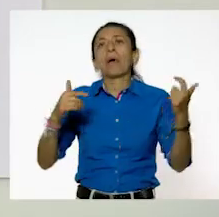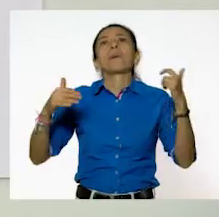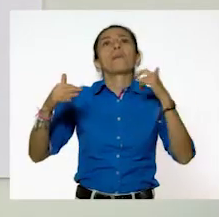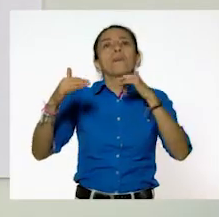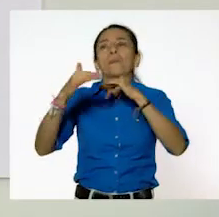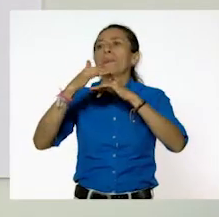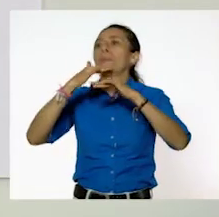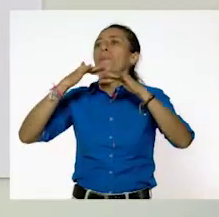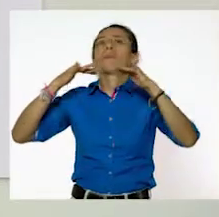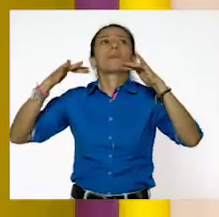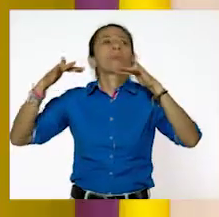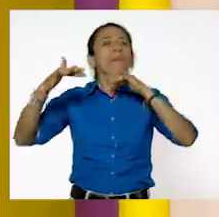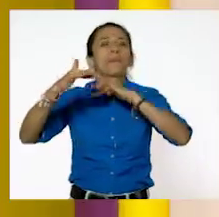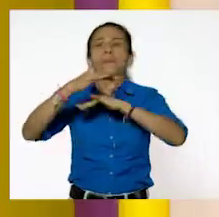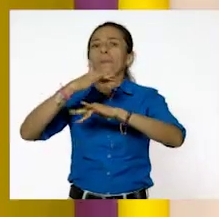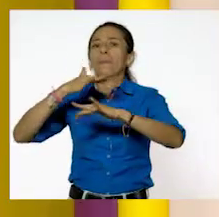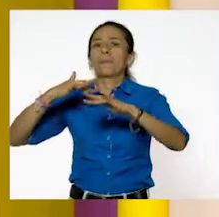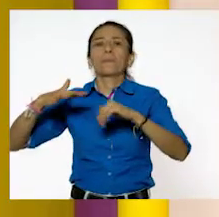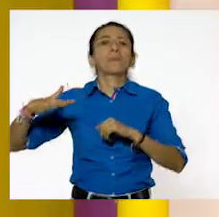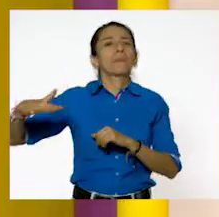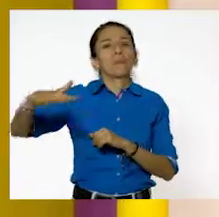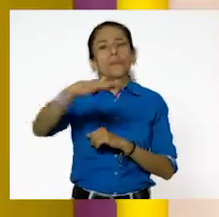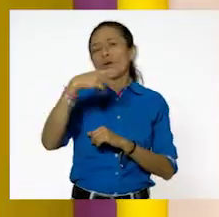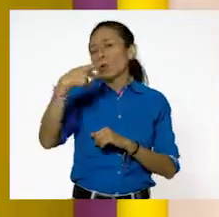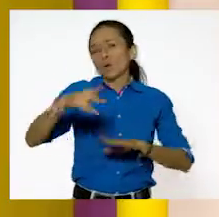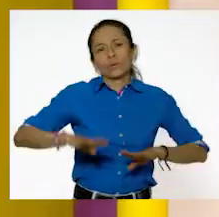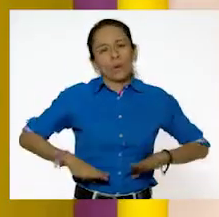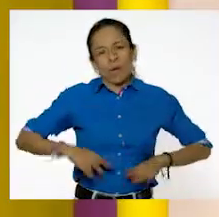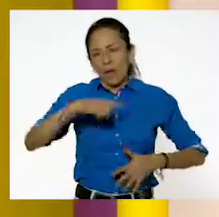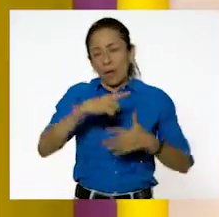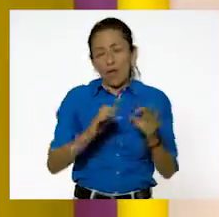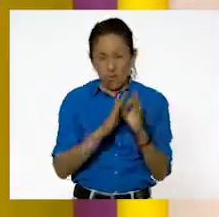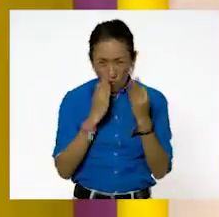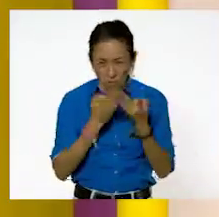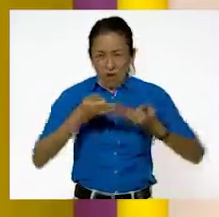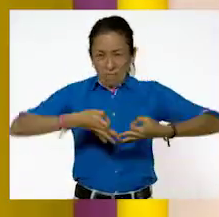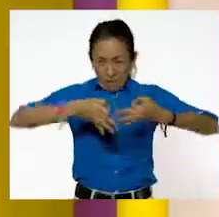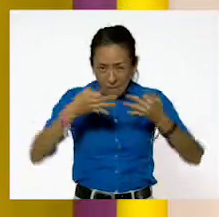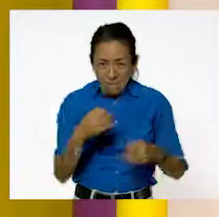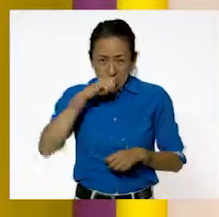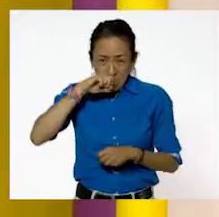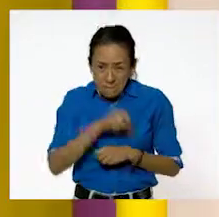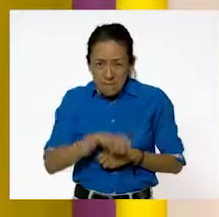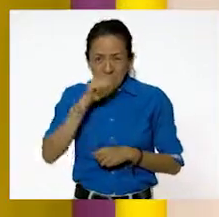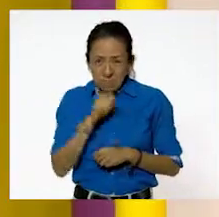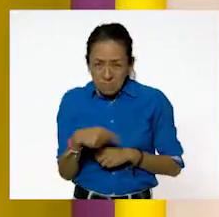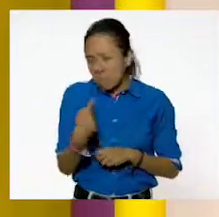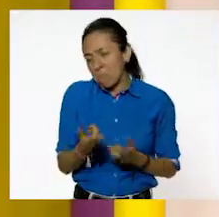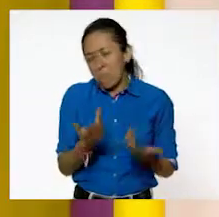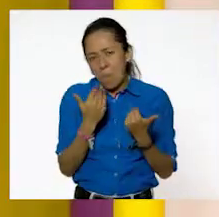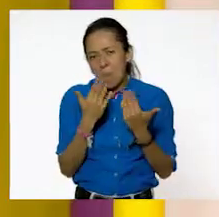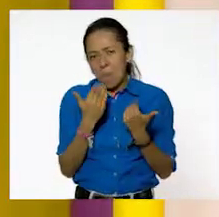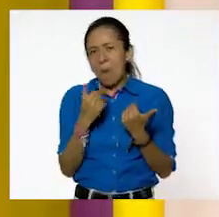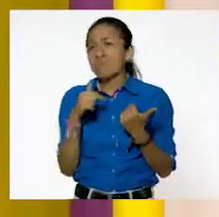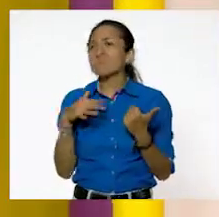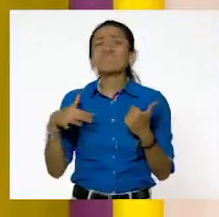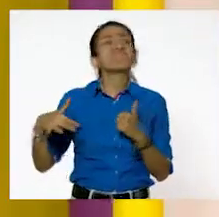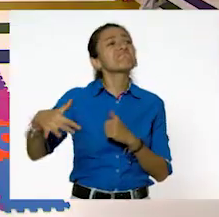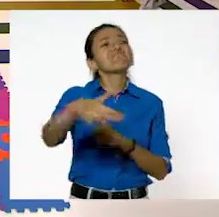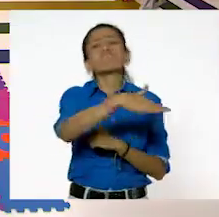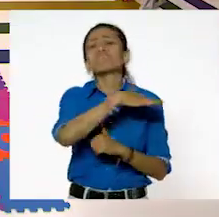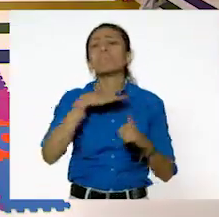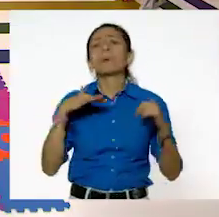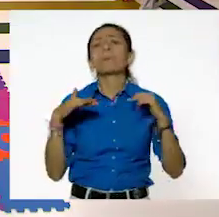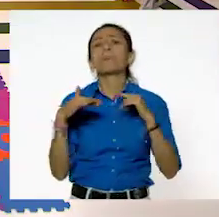una característica que tienen. No tienen una forma definida y se distribuyen hacia todo nuestro entorno. Así es.